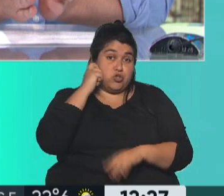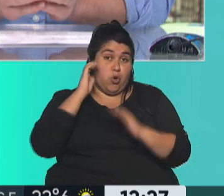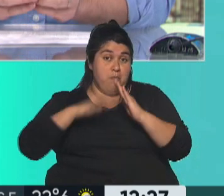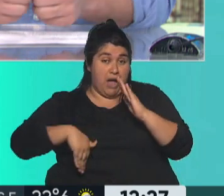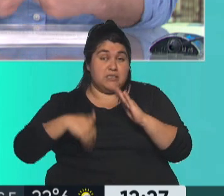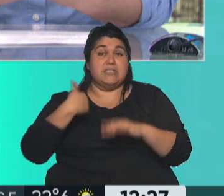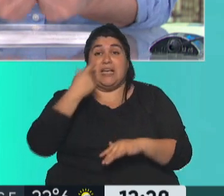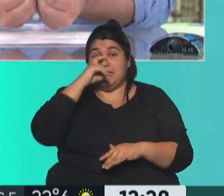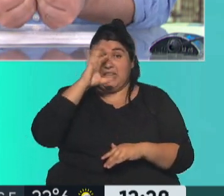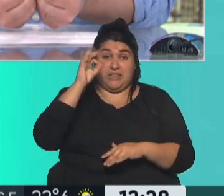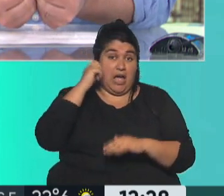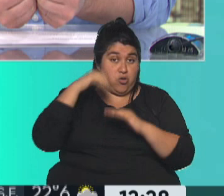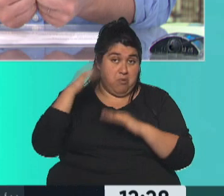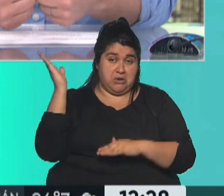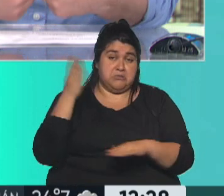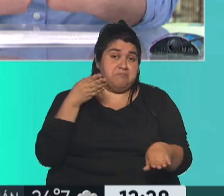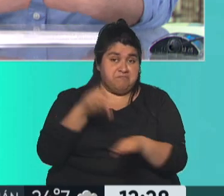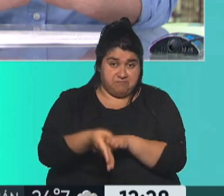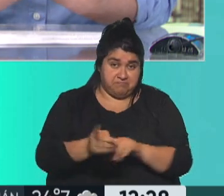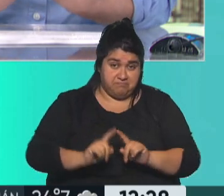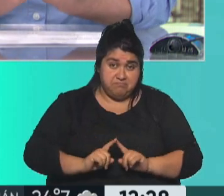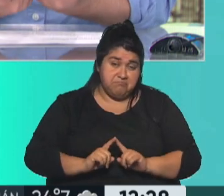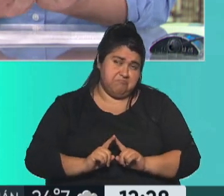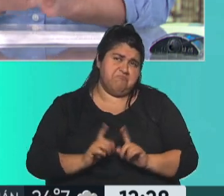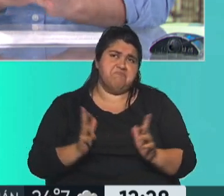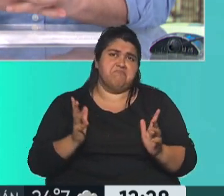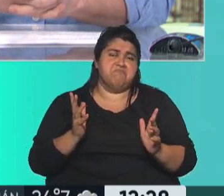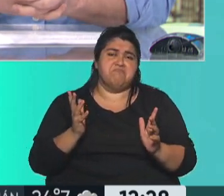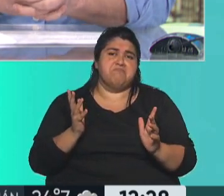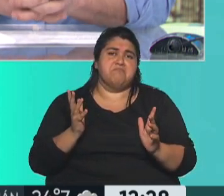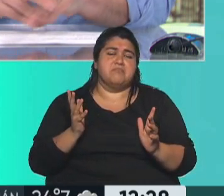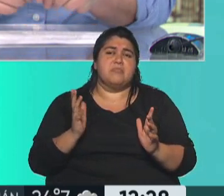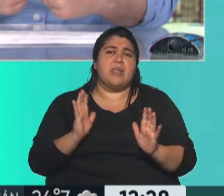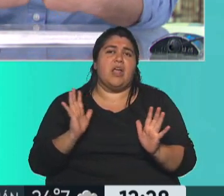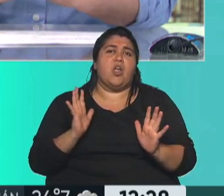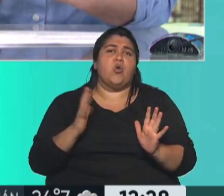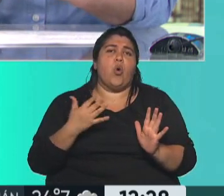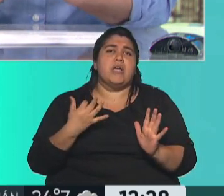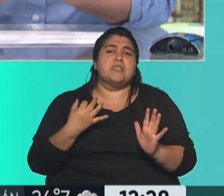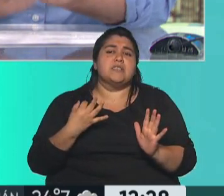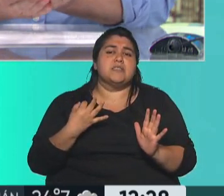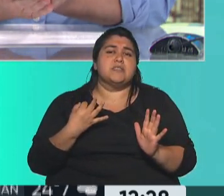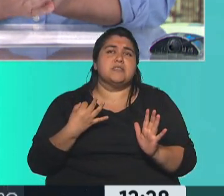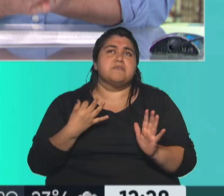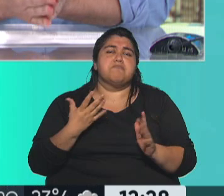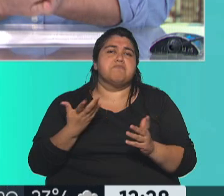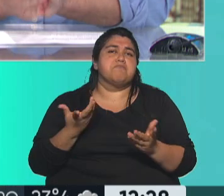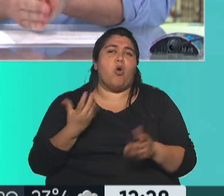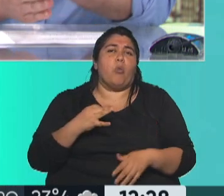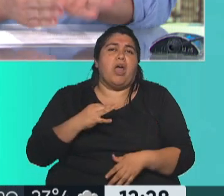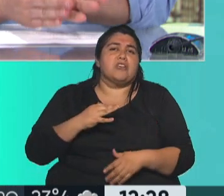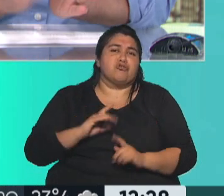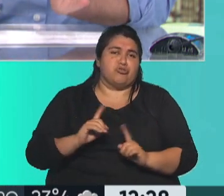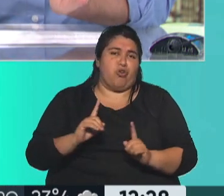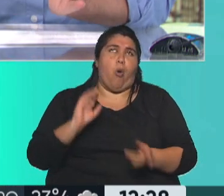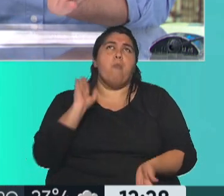70, si no van a votar, no tienen ningún impacto en su vida, como